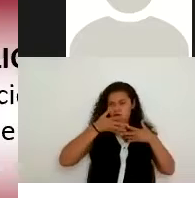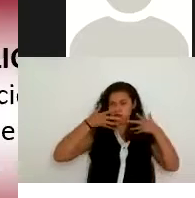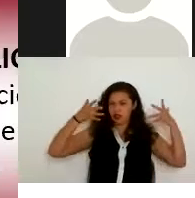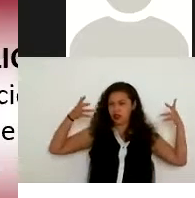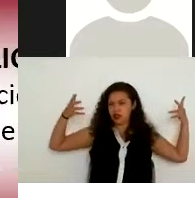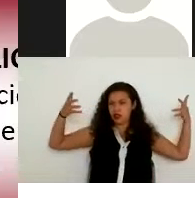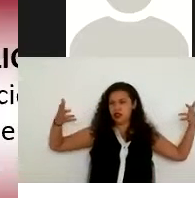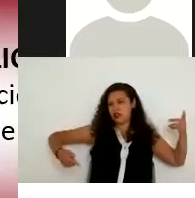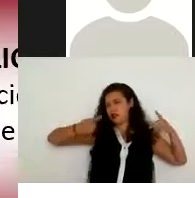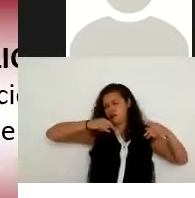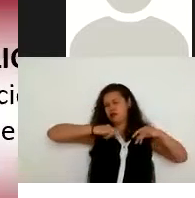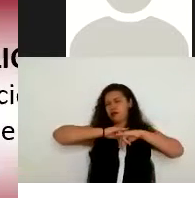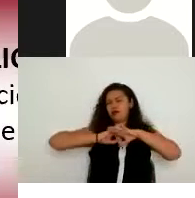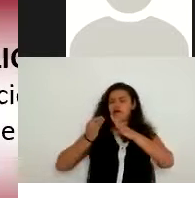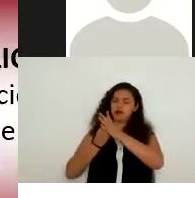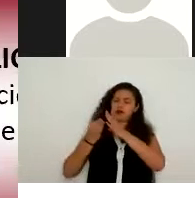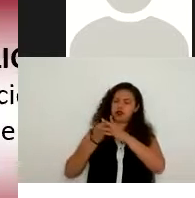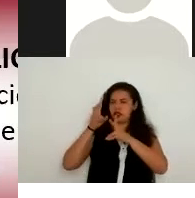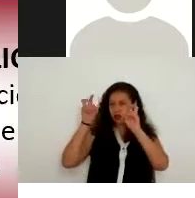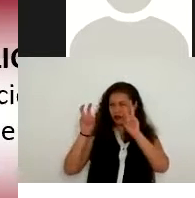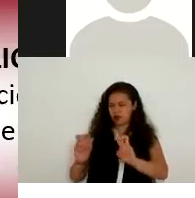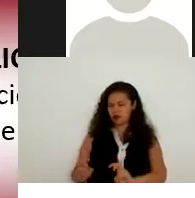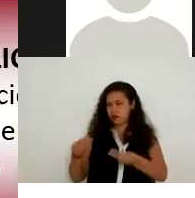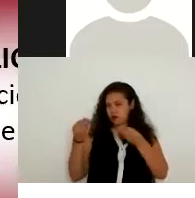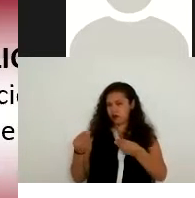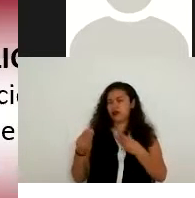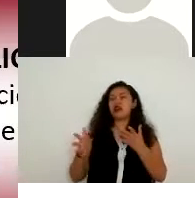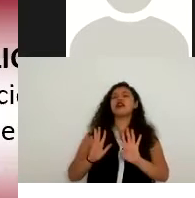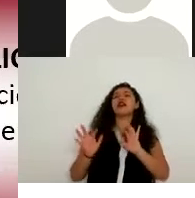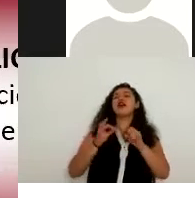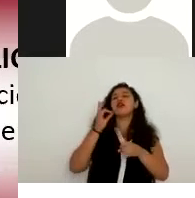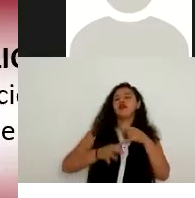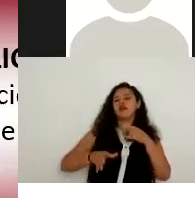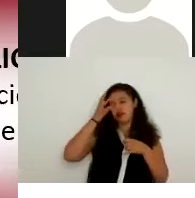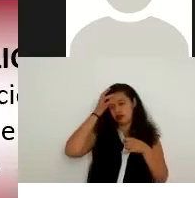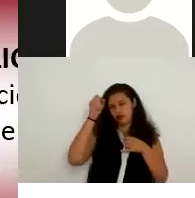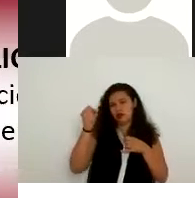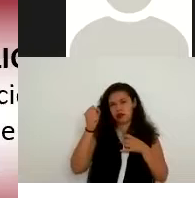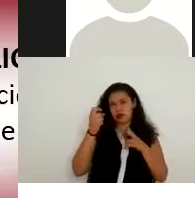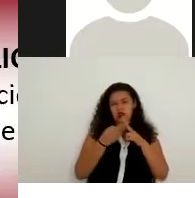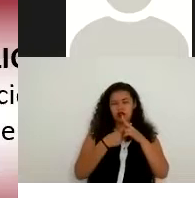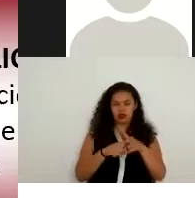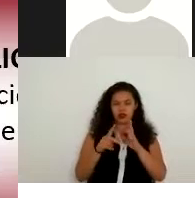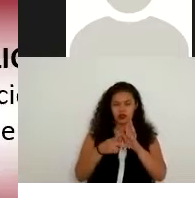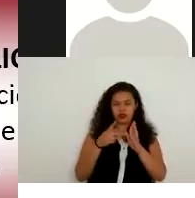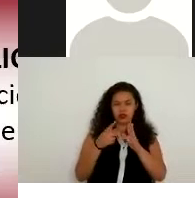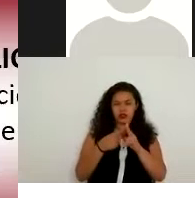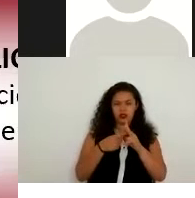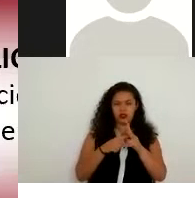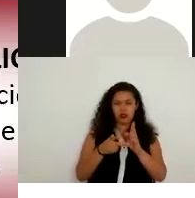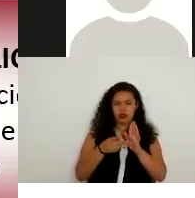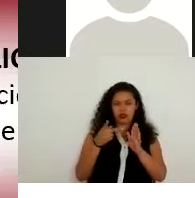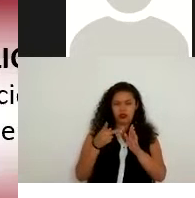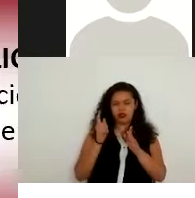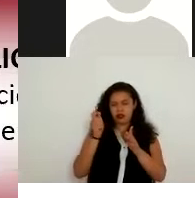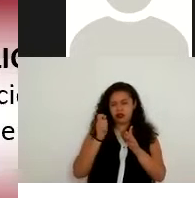de datos personales y por último hay un concepto que se llama remisión esto quiere decir que es